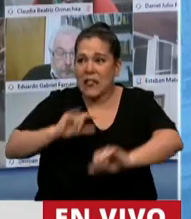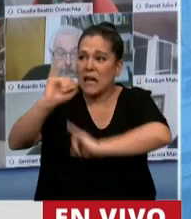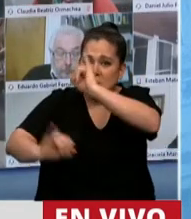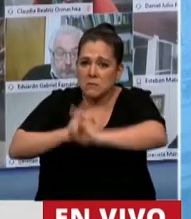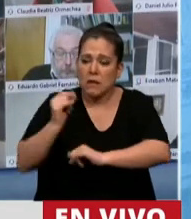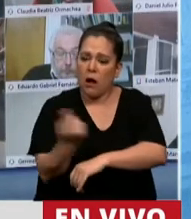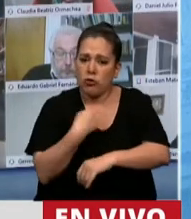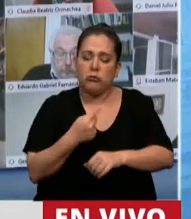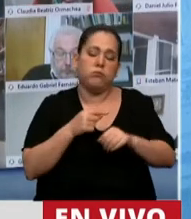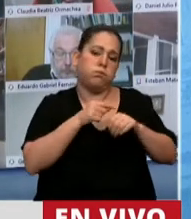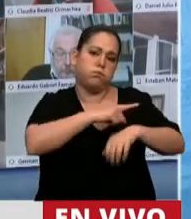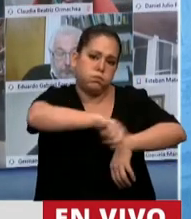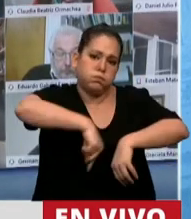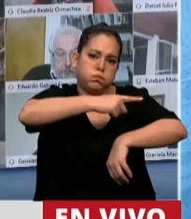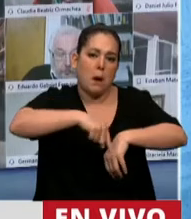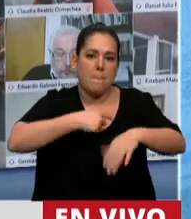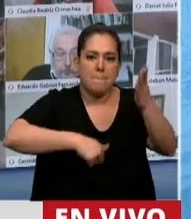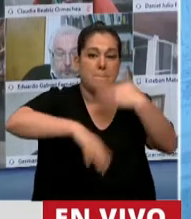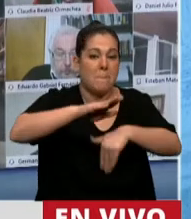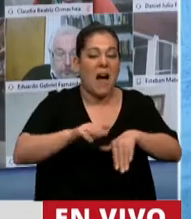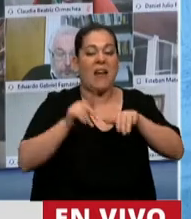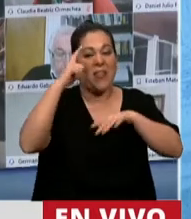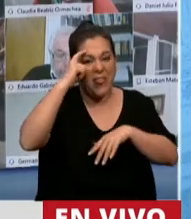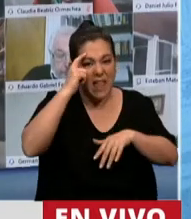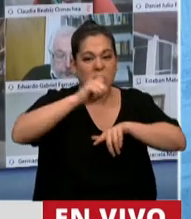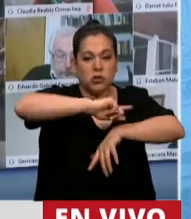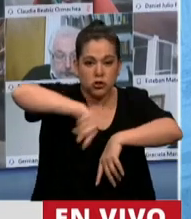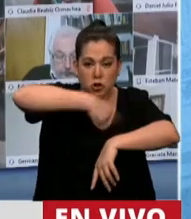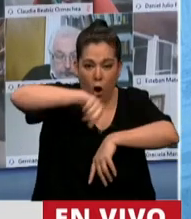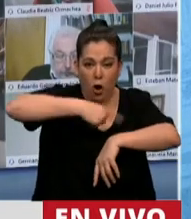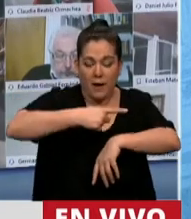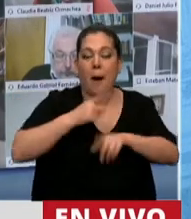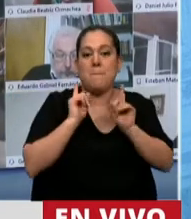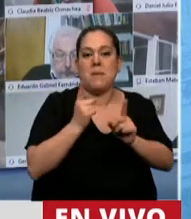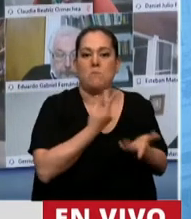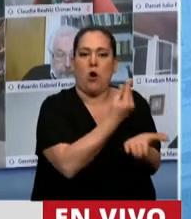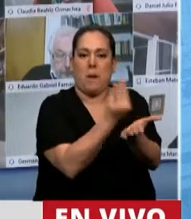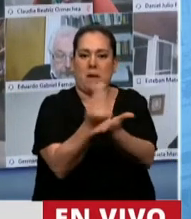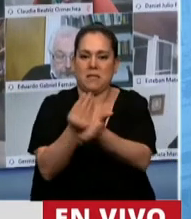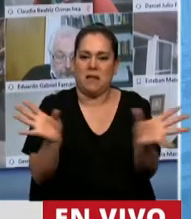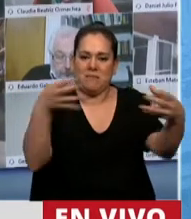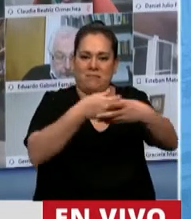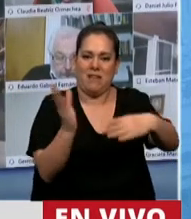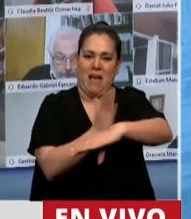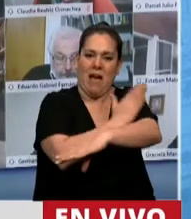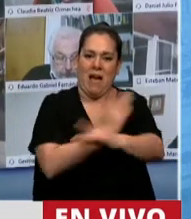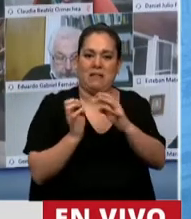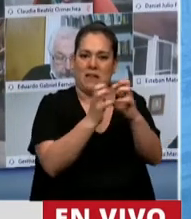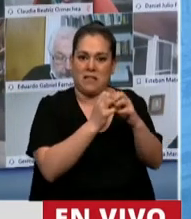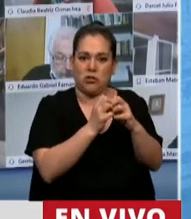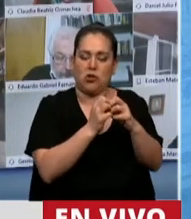horas, yo creo que ya llegamos a más de las 10 horas y contamos el trabajo de nuestros representantes en la labor parlamentaria.